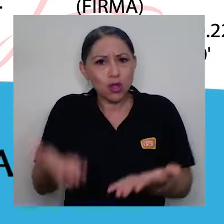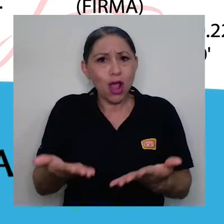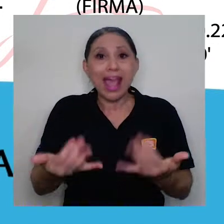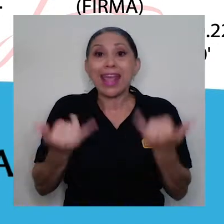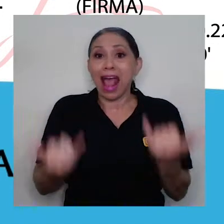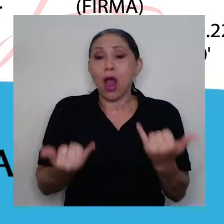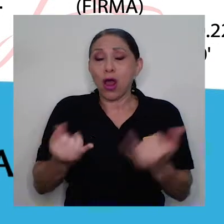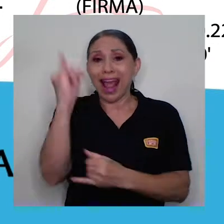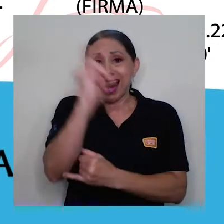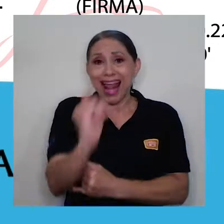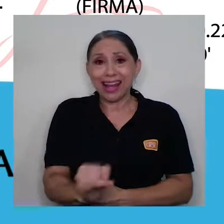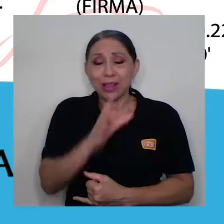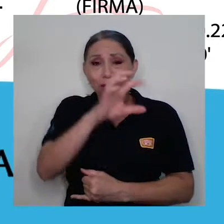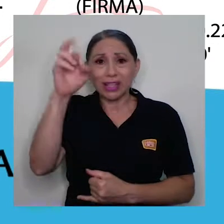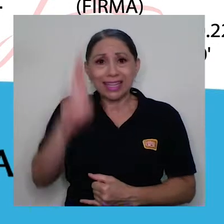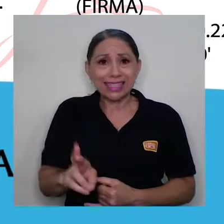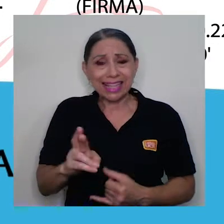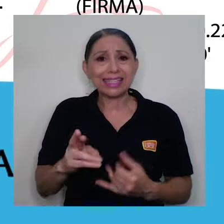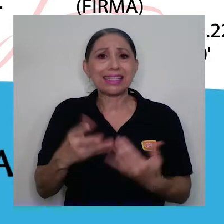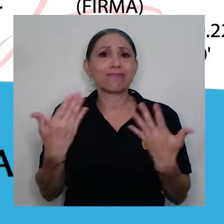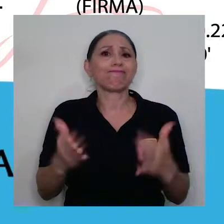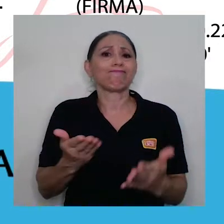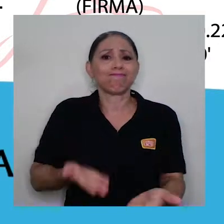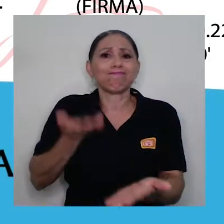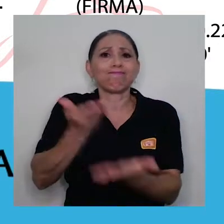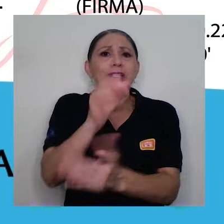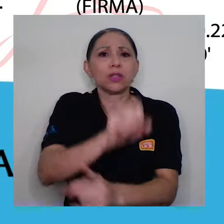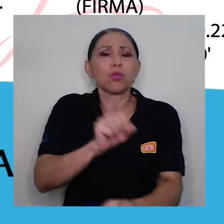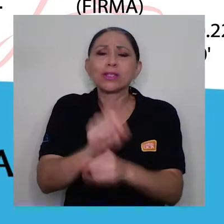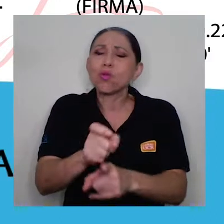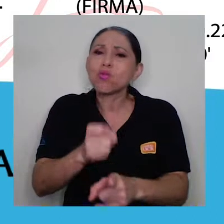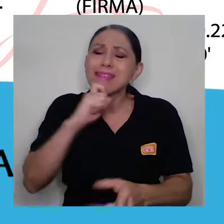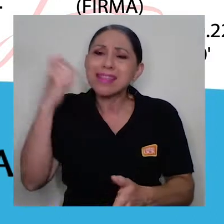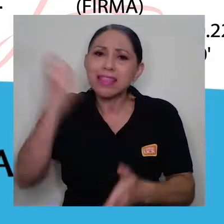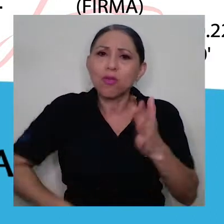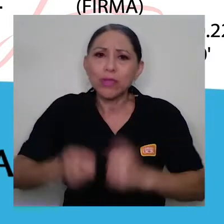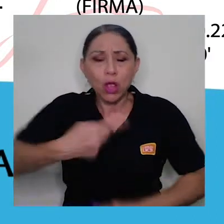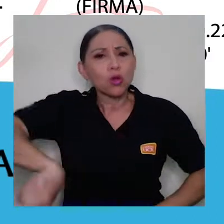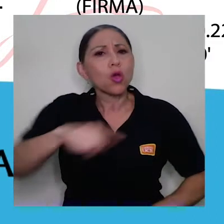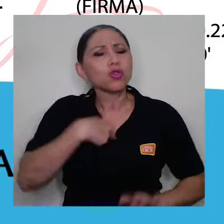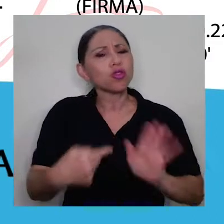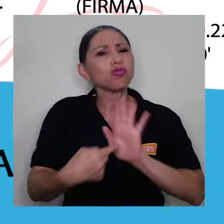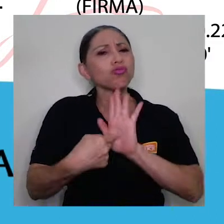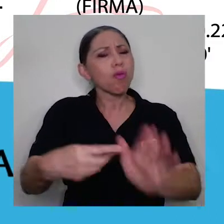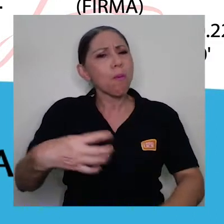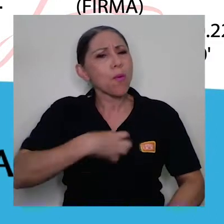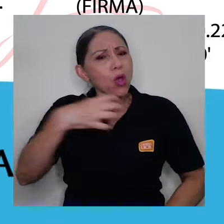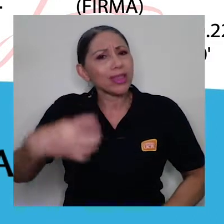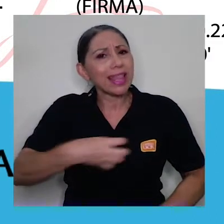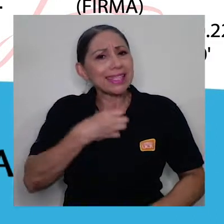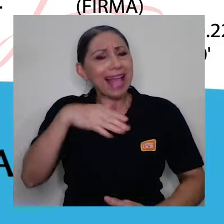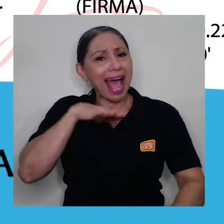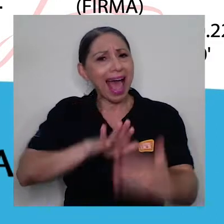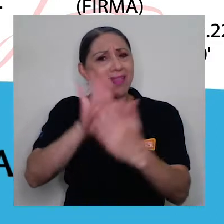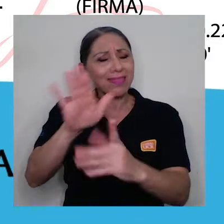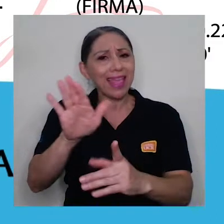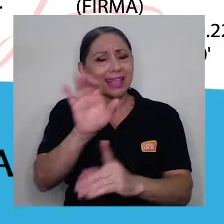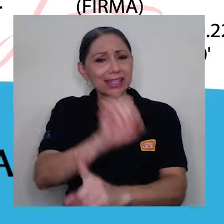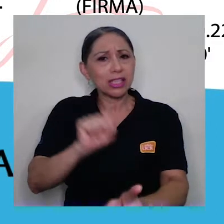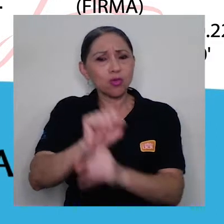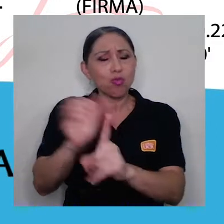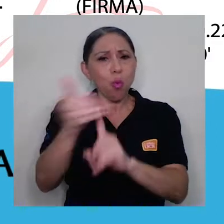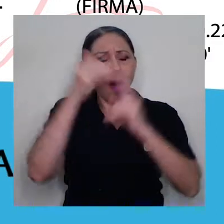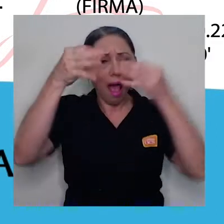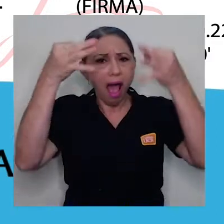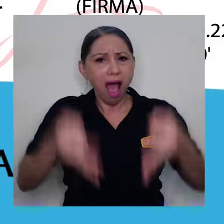al arte costarricense en un estado crítico. Lanzamos nuestra más enérgica protesta ante semejante acto